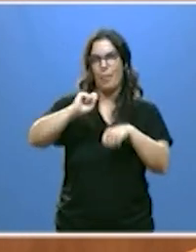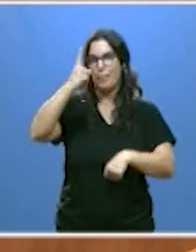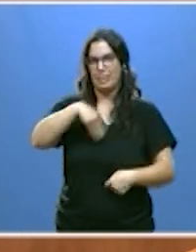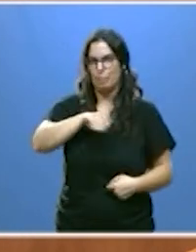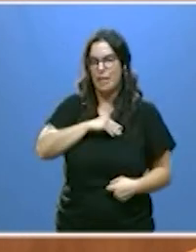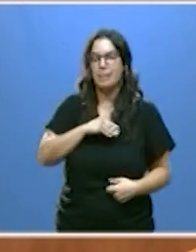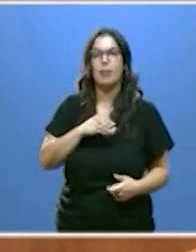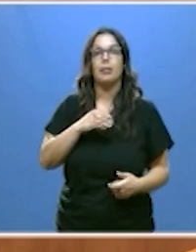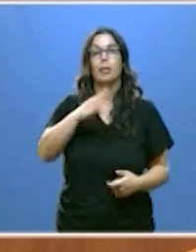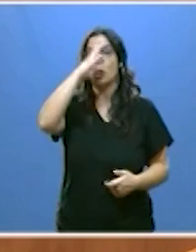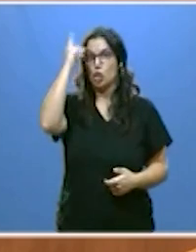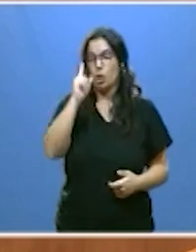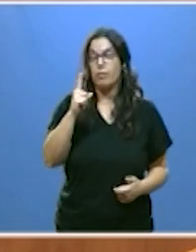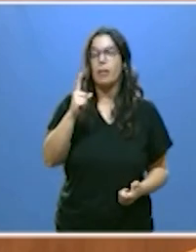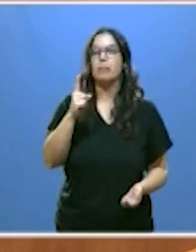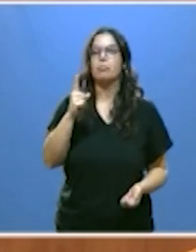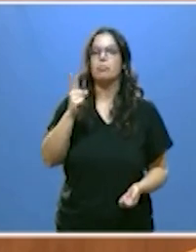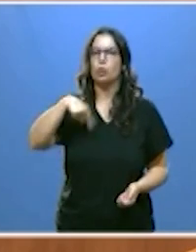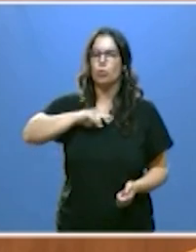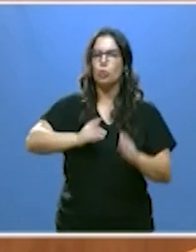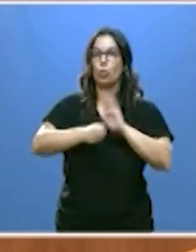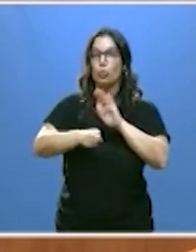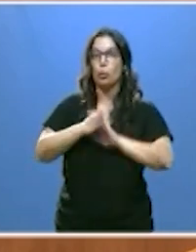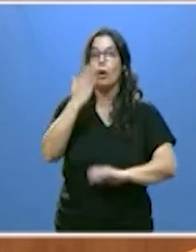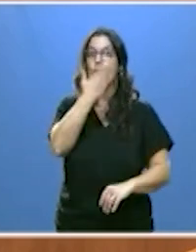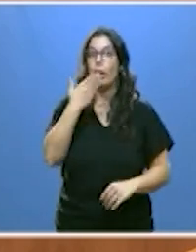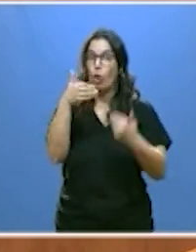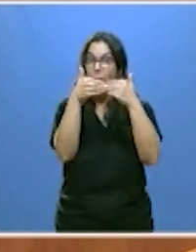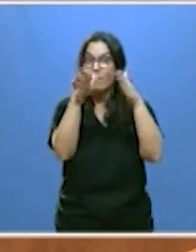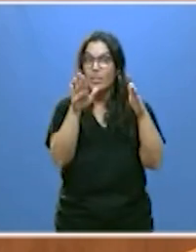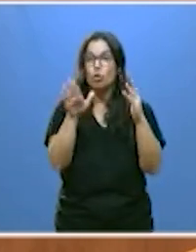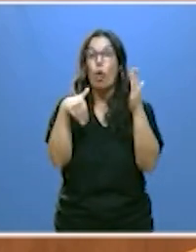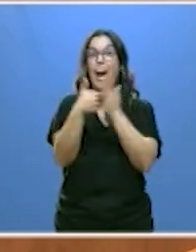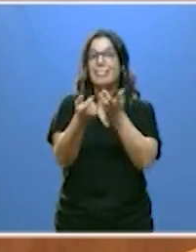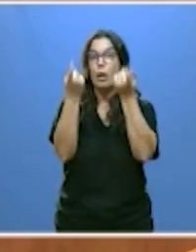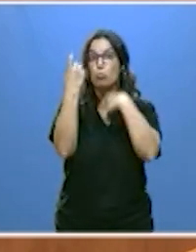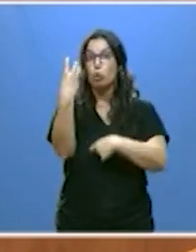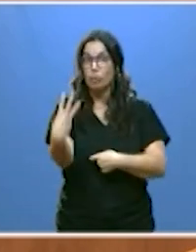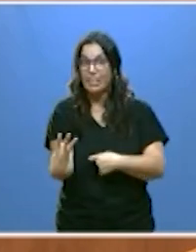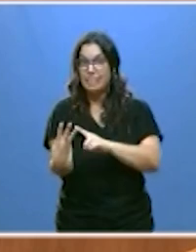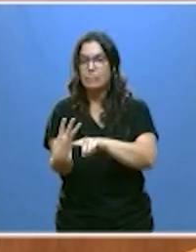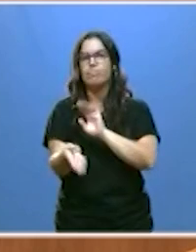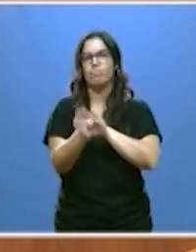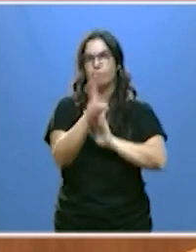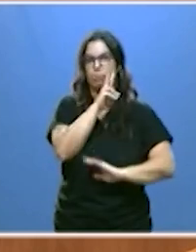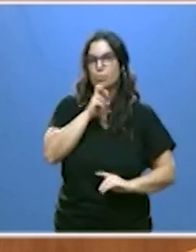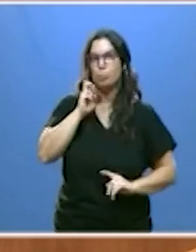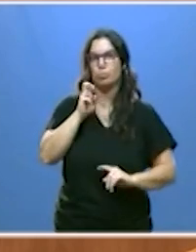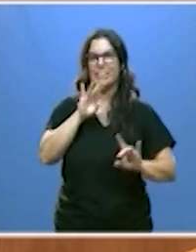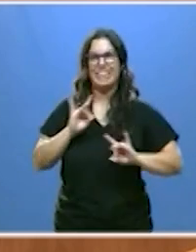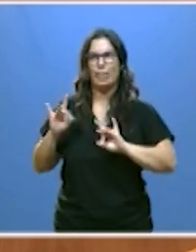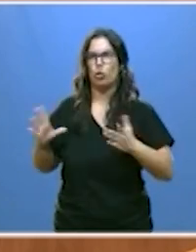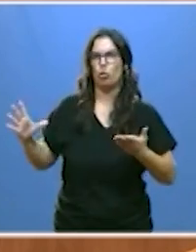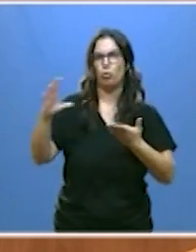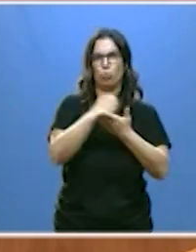olvidar que mantenemos colegios abiertos hasta con tres alumnos a lo largo de todo el territorio de nuestra